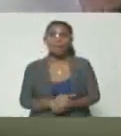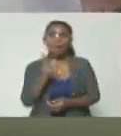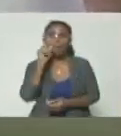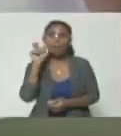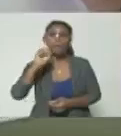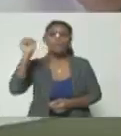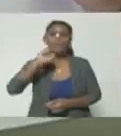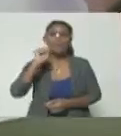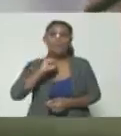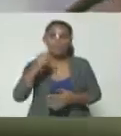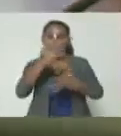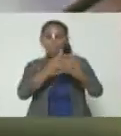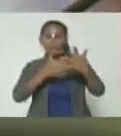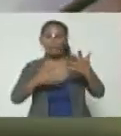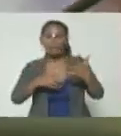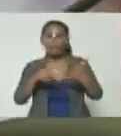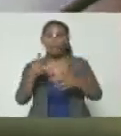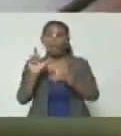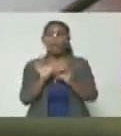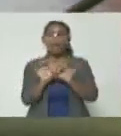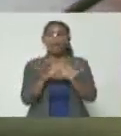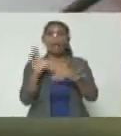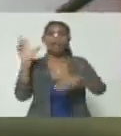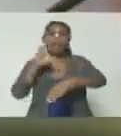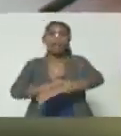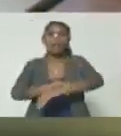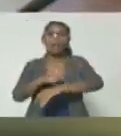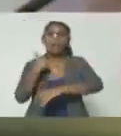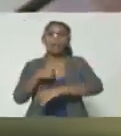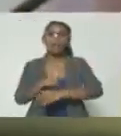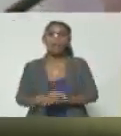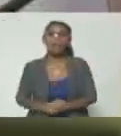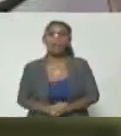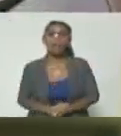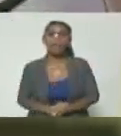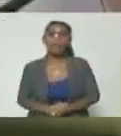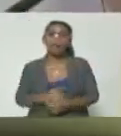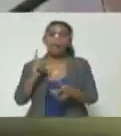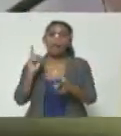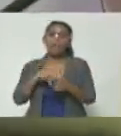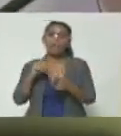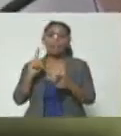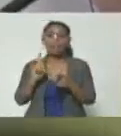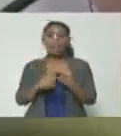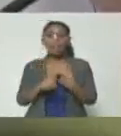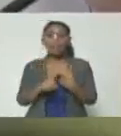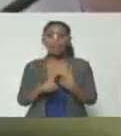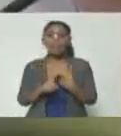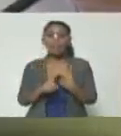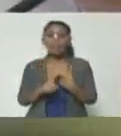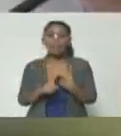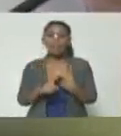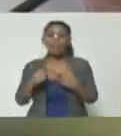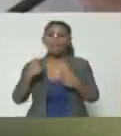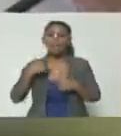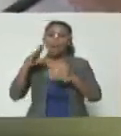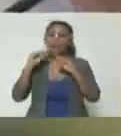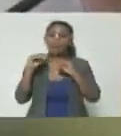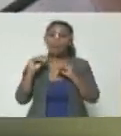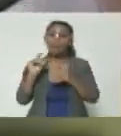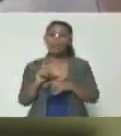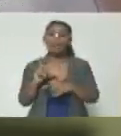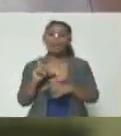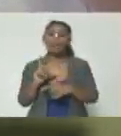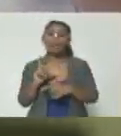sí me escribió Gavilán a mí también entonces en sintonía hablé con el Gocho de la Vega